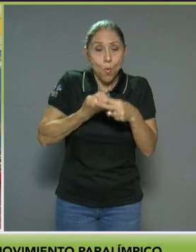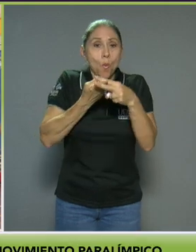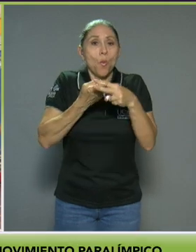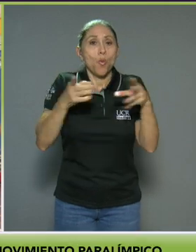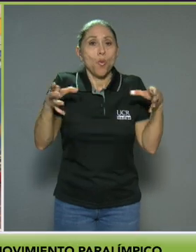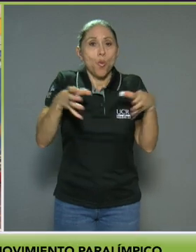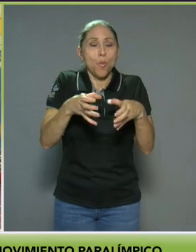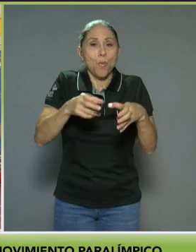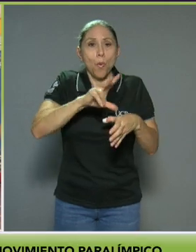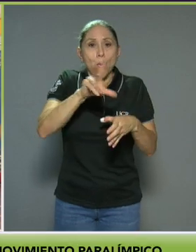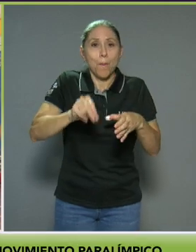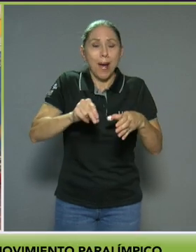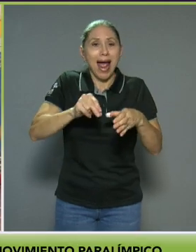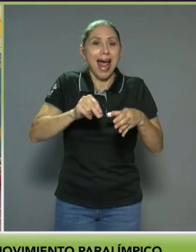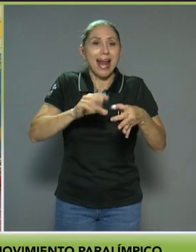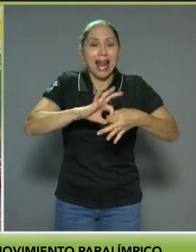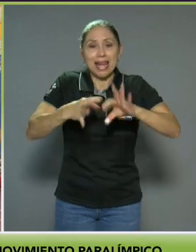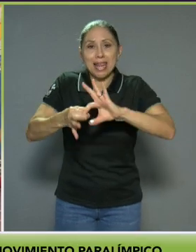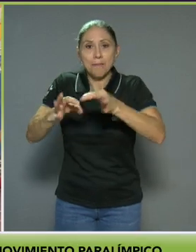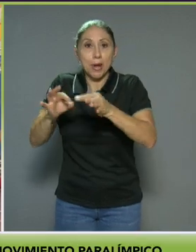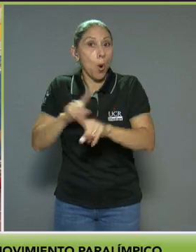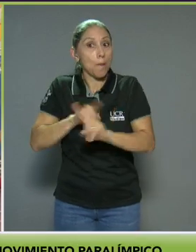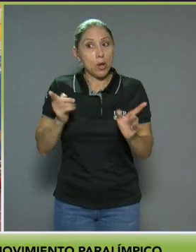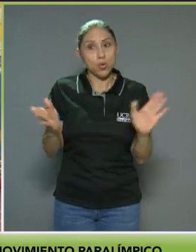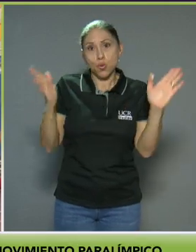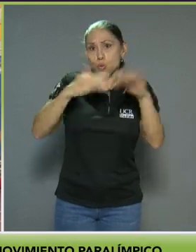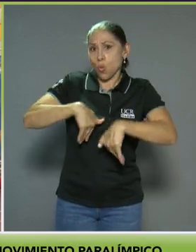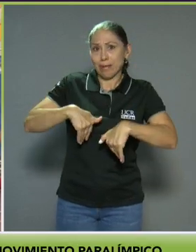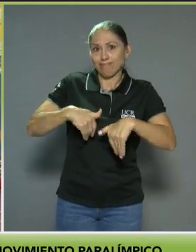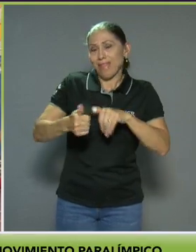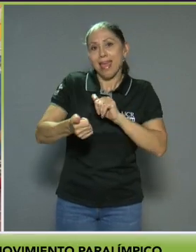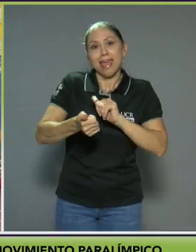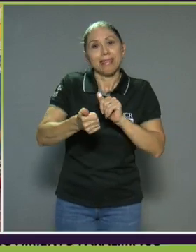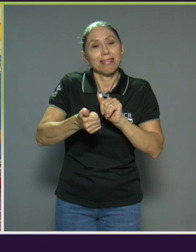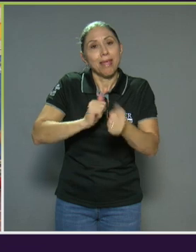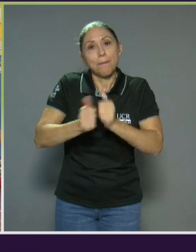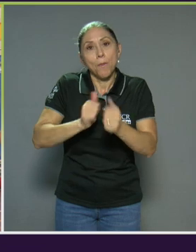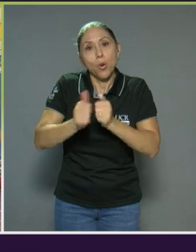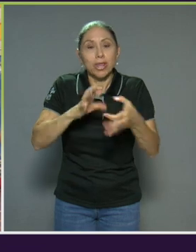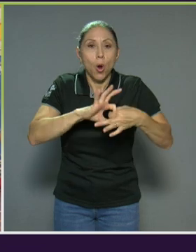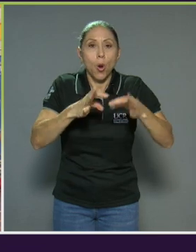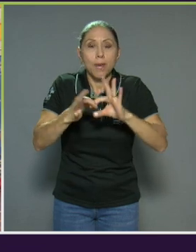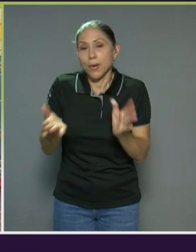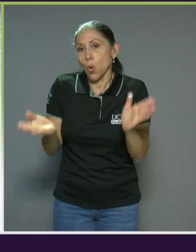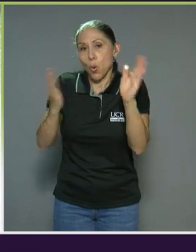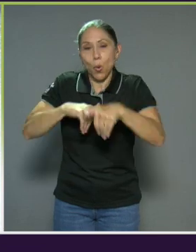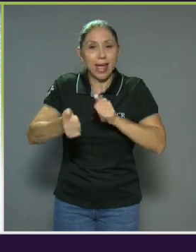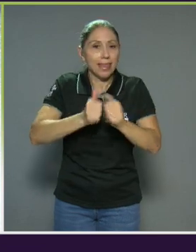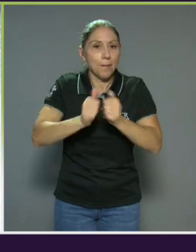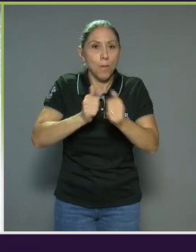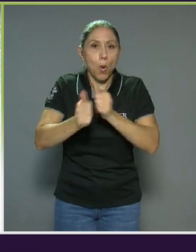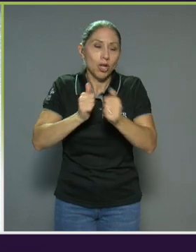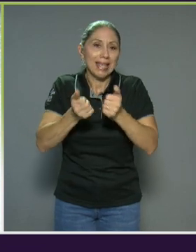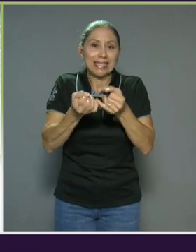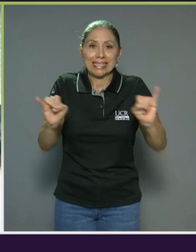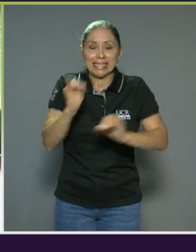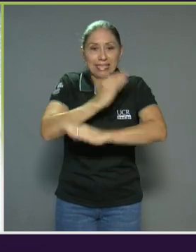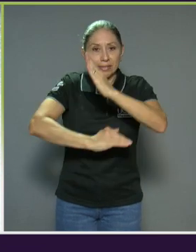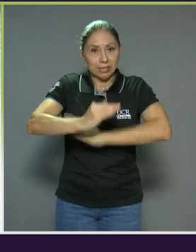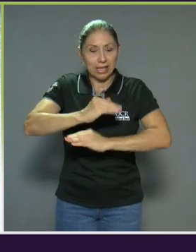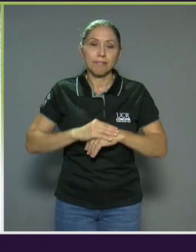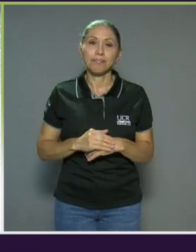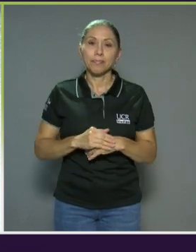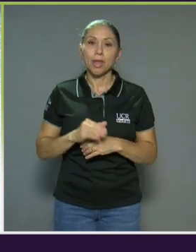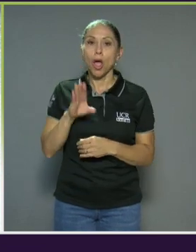existe en su versión de deporte convencional o de deporte olímpico. Bochas está